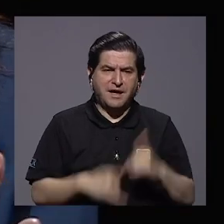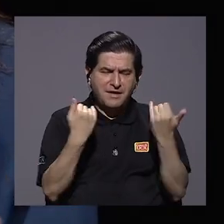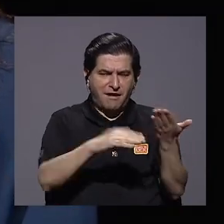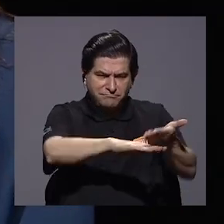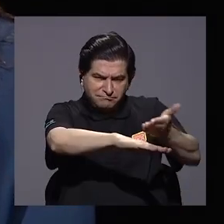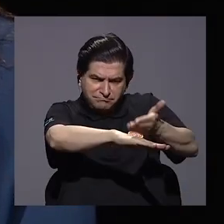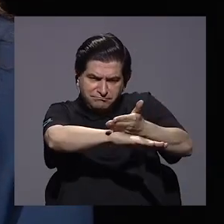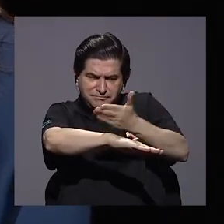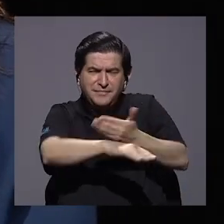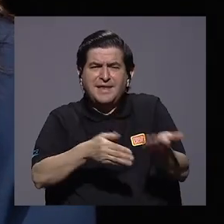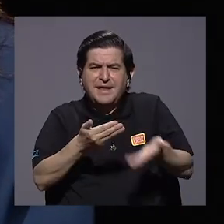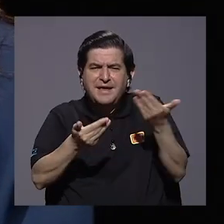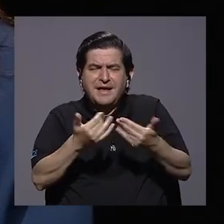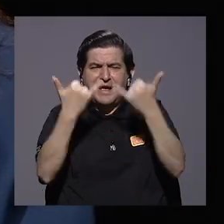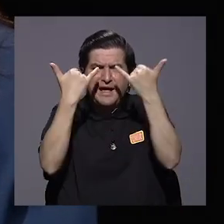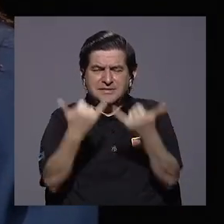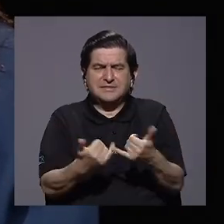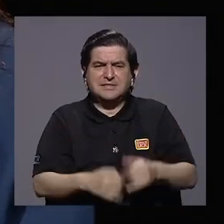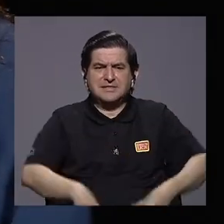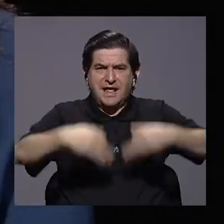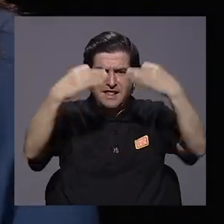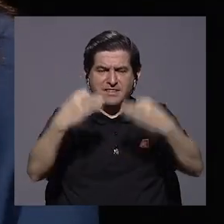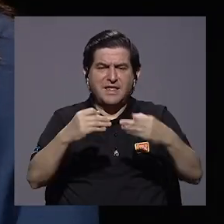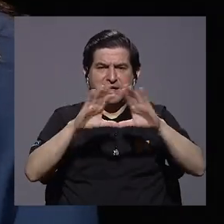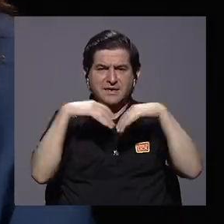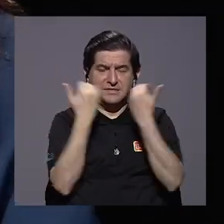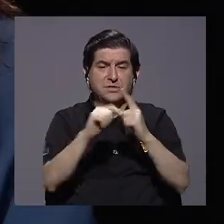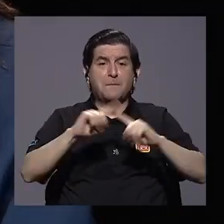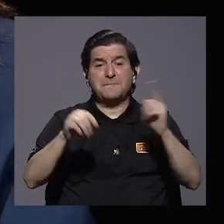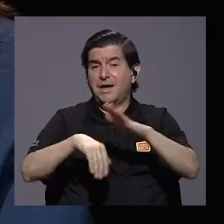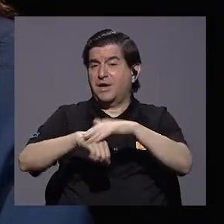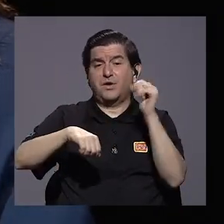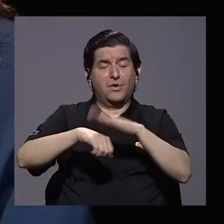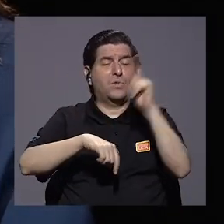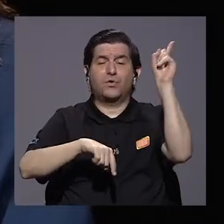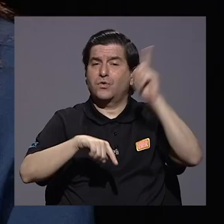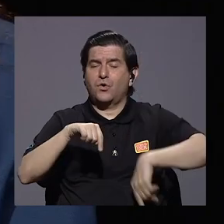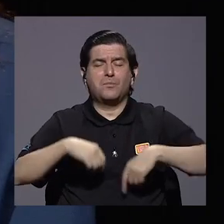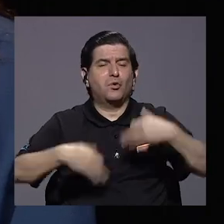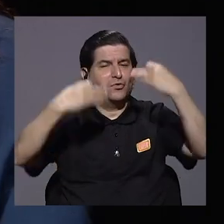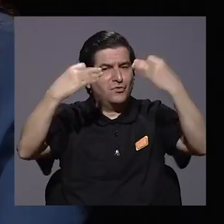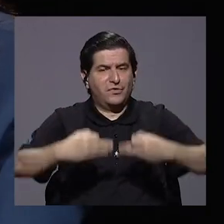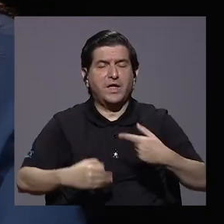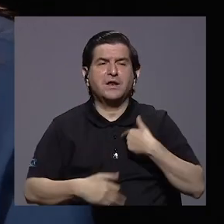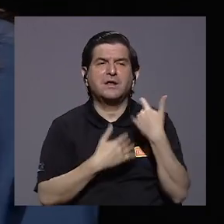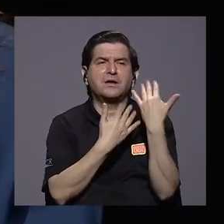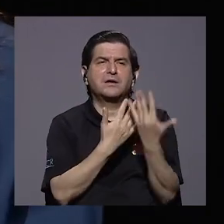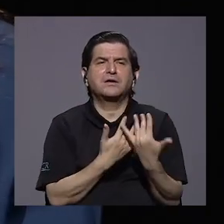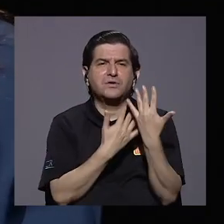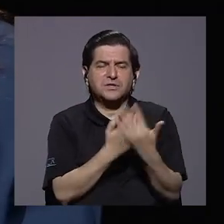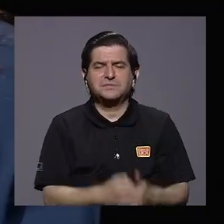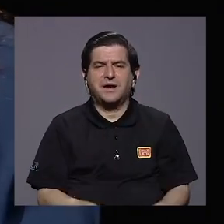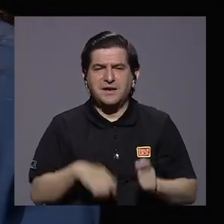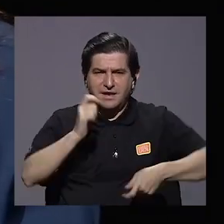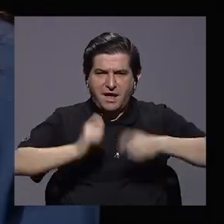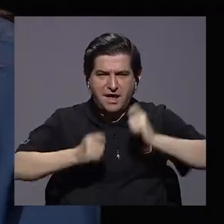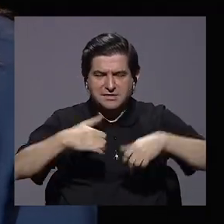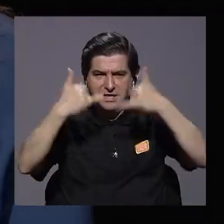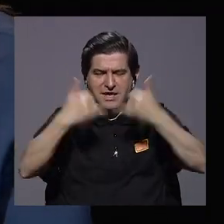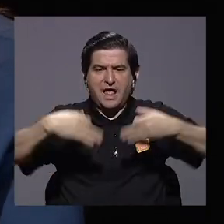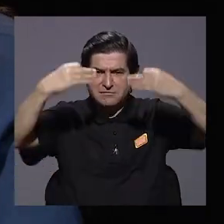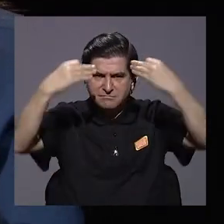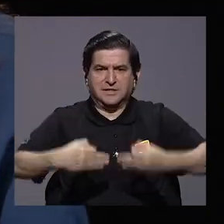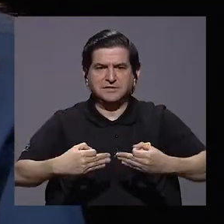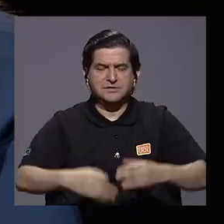mejorado y está a punto de dictaminarse en comisión, pero como no fue convocado no pueden entrar a dictaminarlo. Yo esperaría que ahora en septiembre esté dictaminado